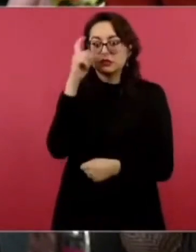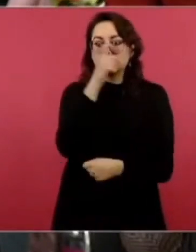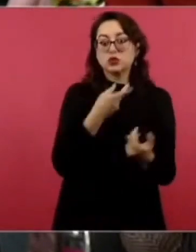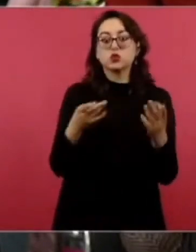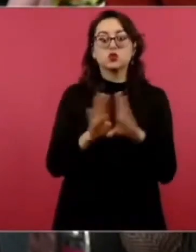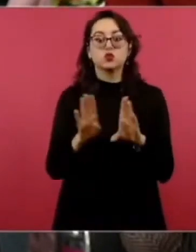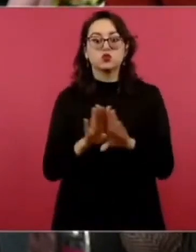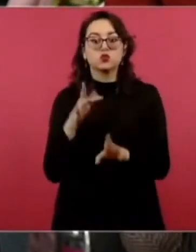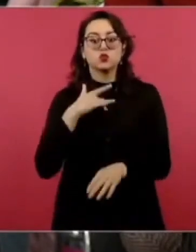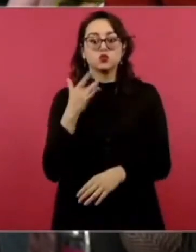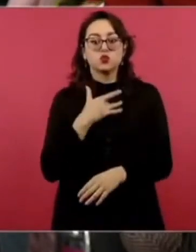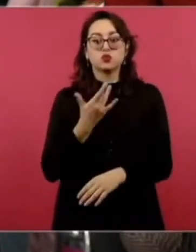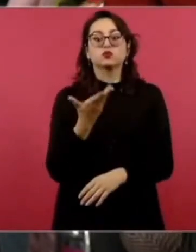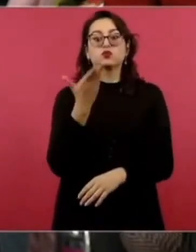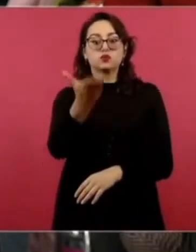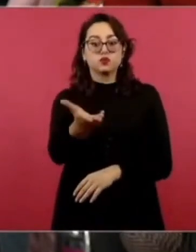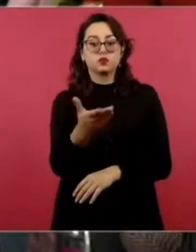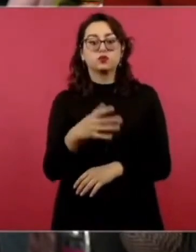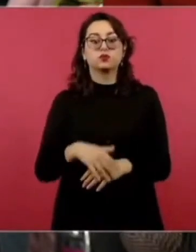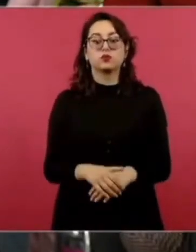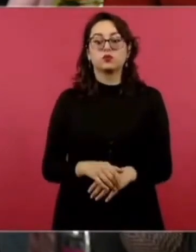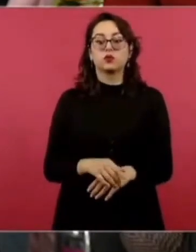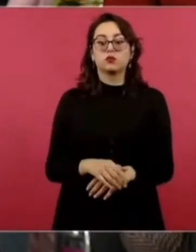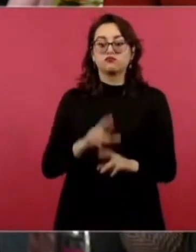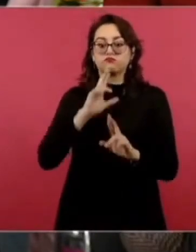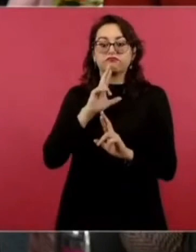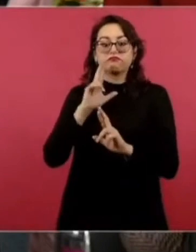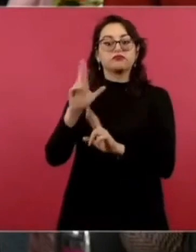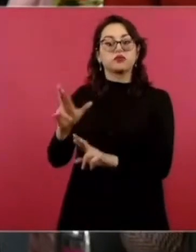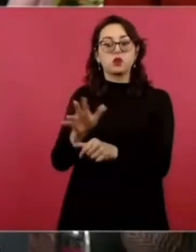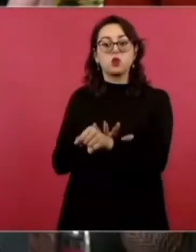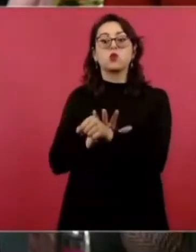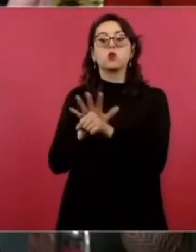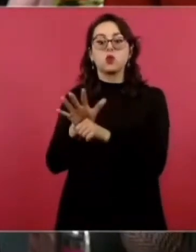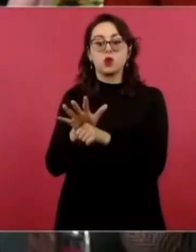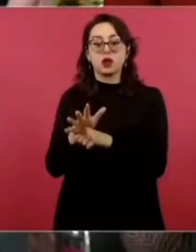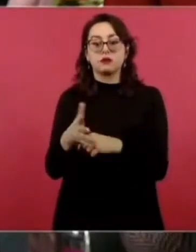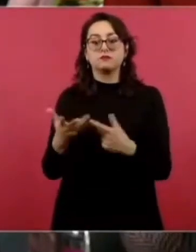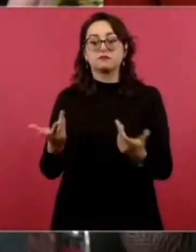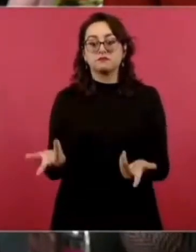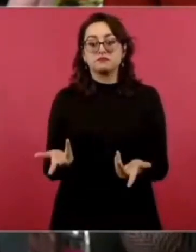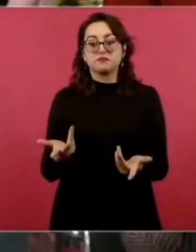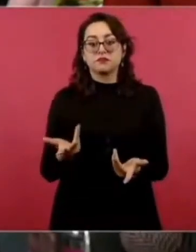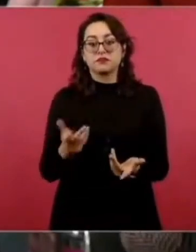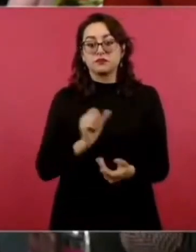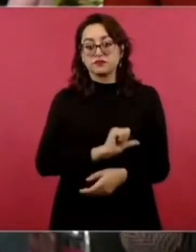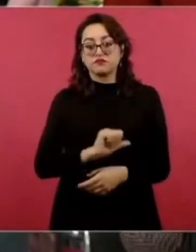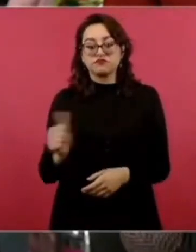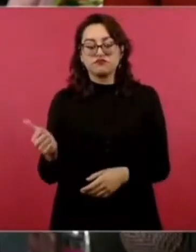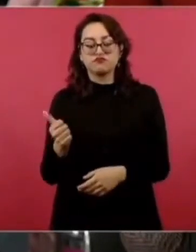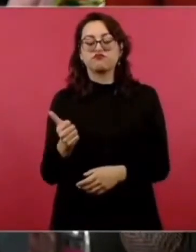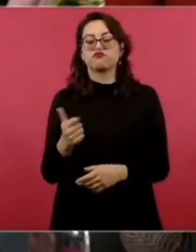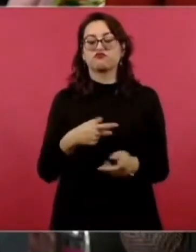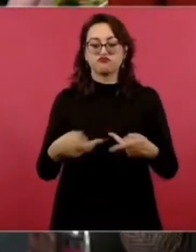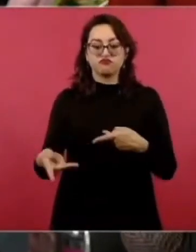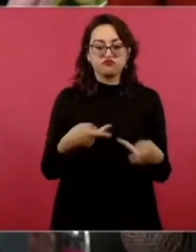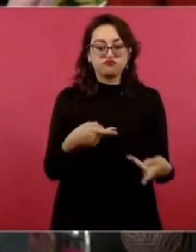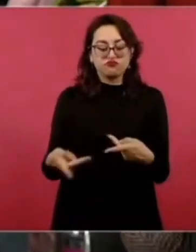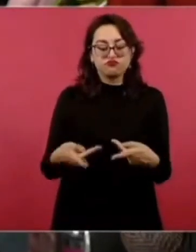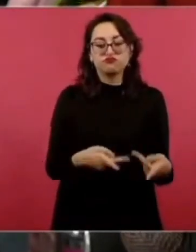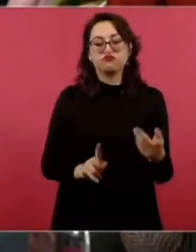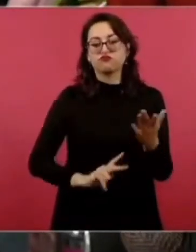le podría dar al alcalde de Monclova, Mario Dávila? Y si es que tiene pensado la implementación de algún plan,